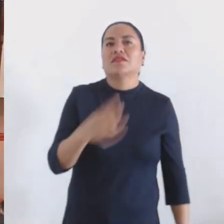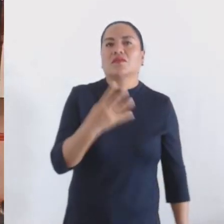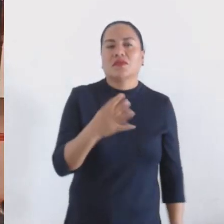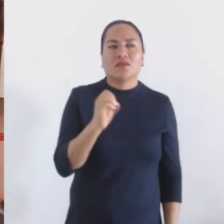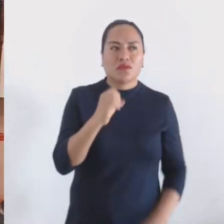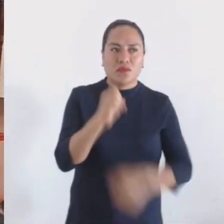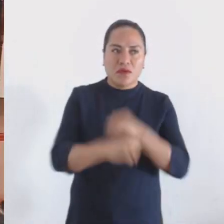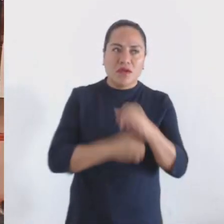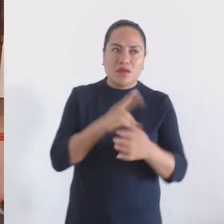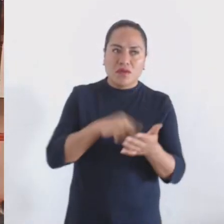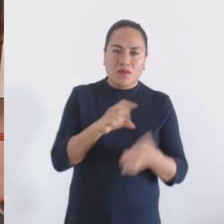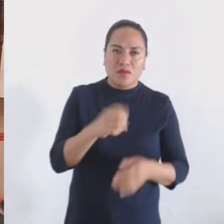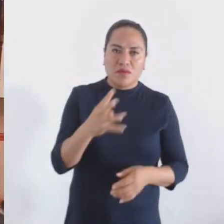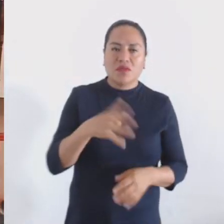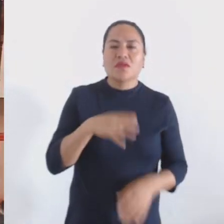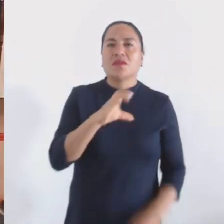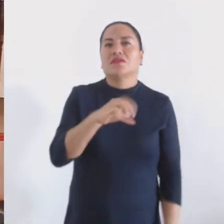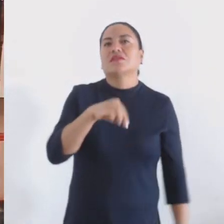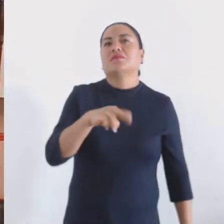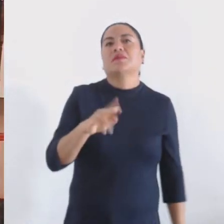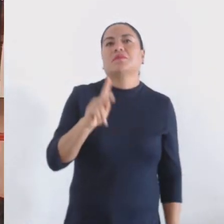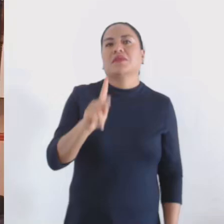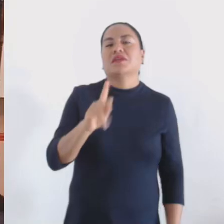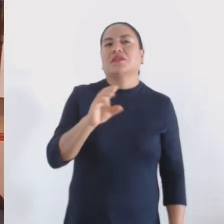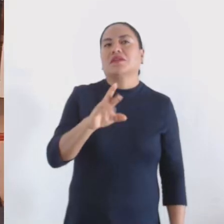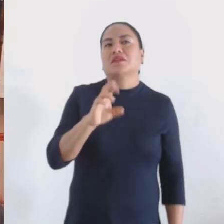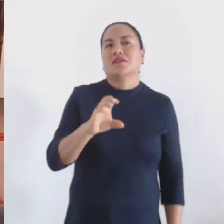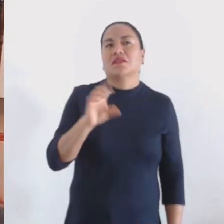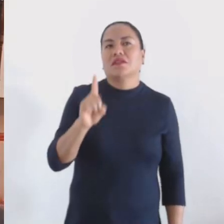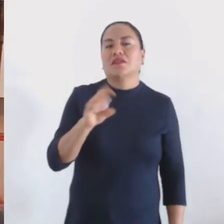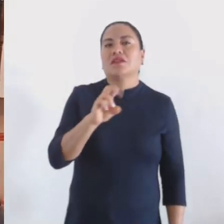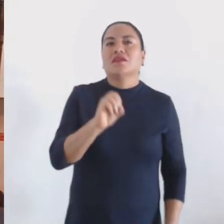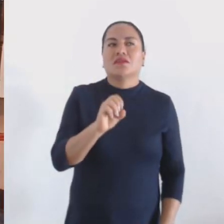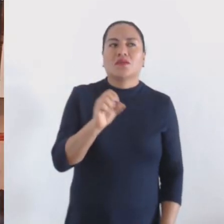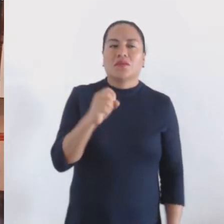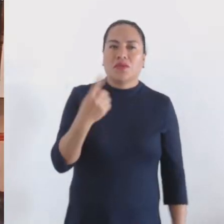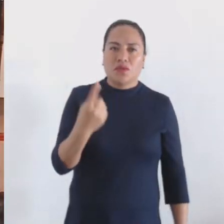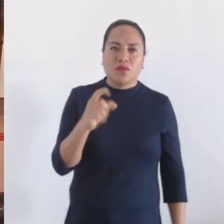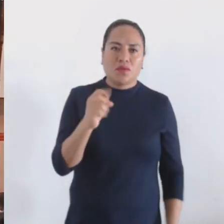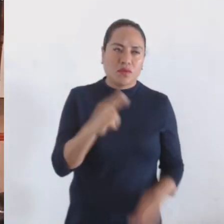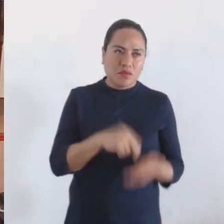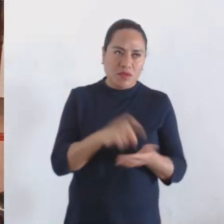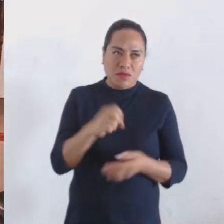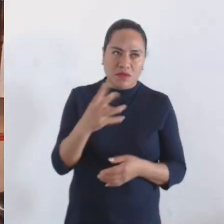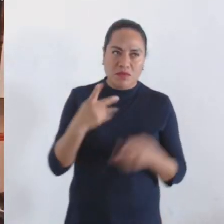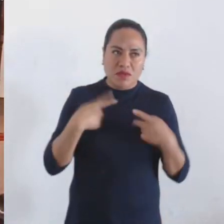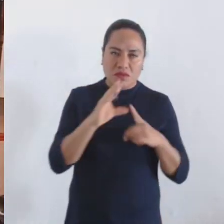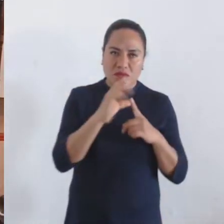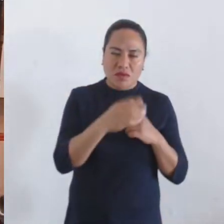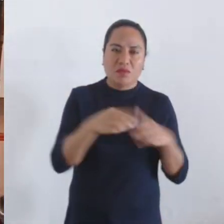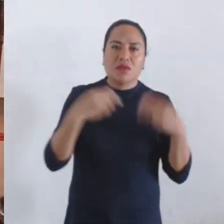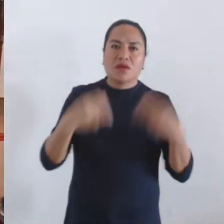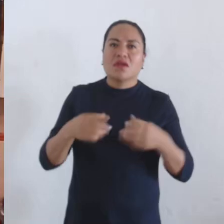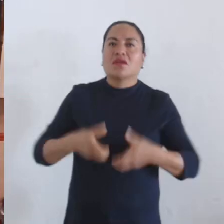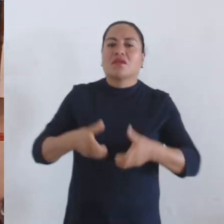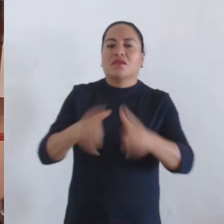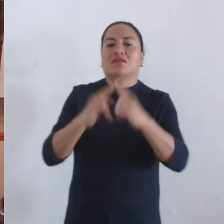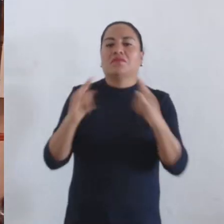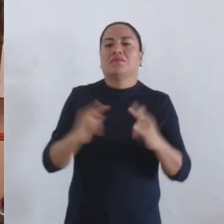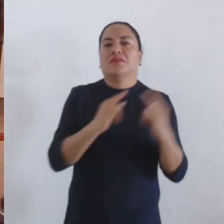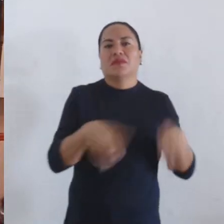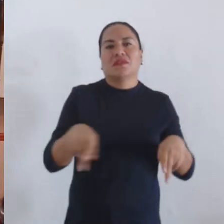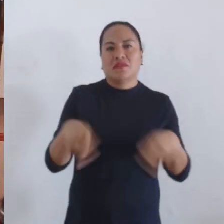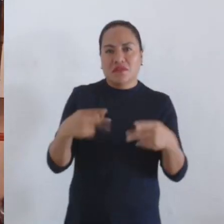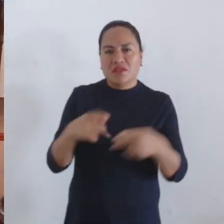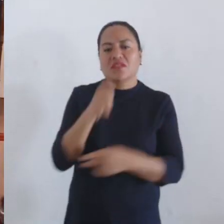octubre de 2024, con números CMYCVP, RCD21-2024. Emitido por la Comisión de Mercados y Comercio en Vía Pública,